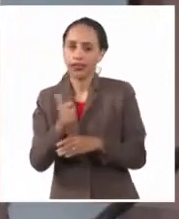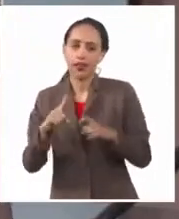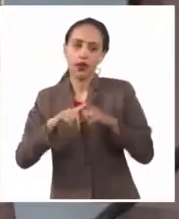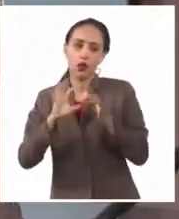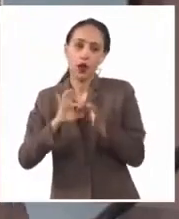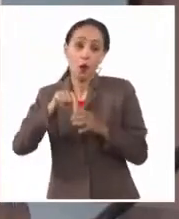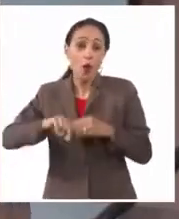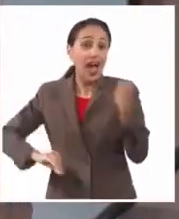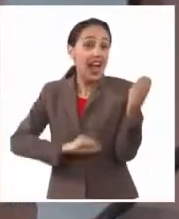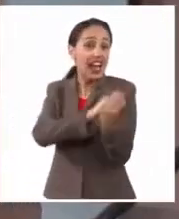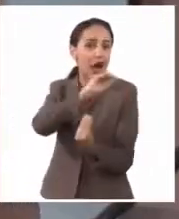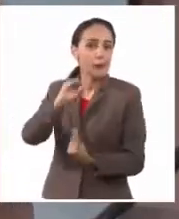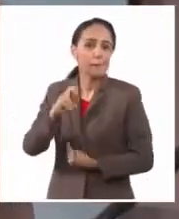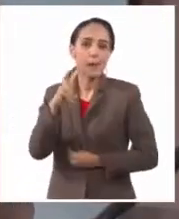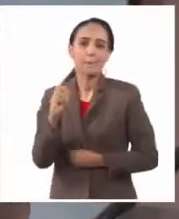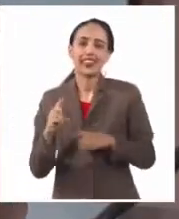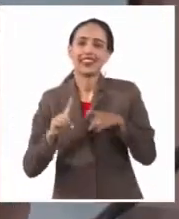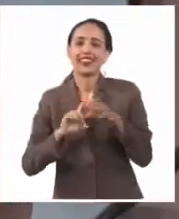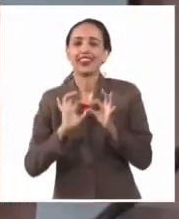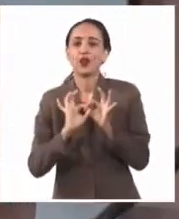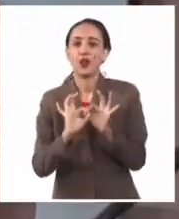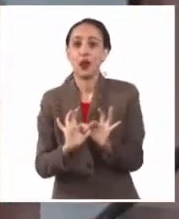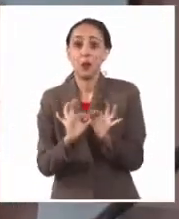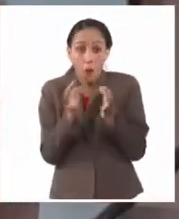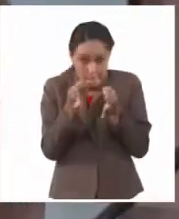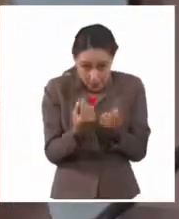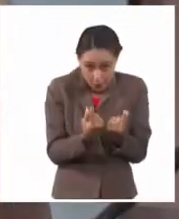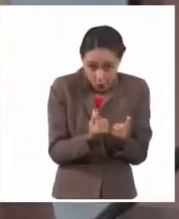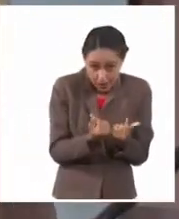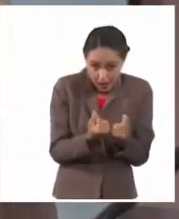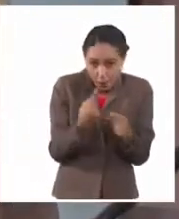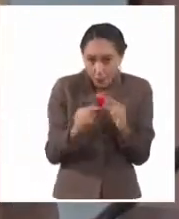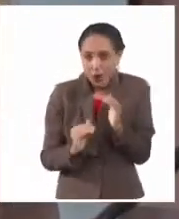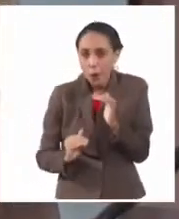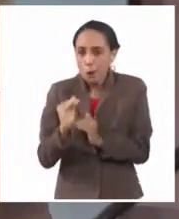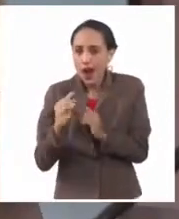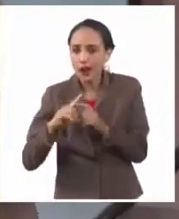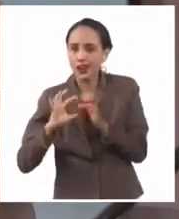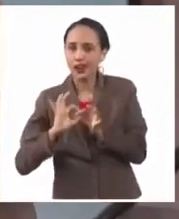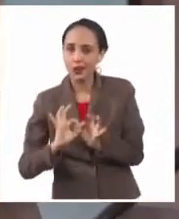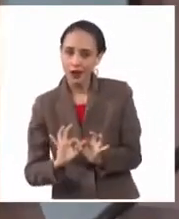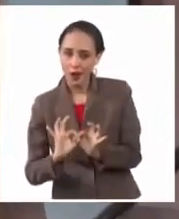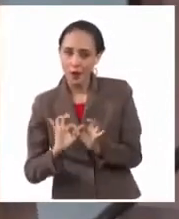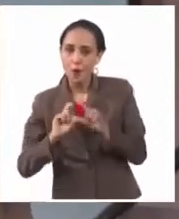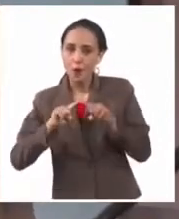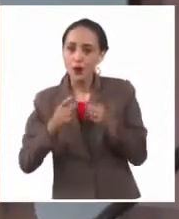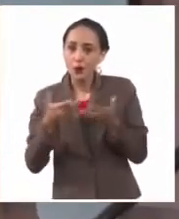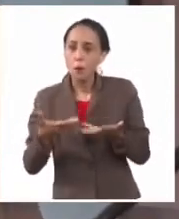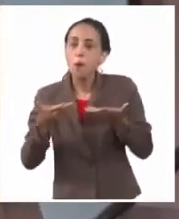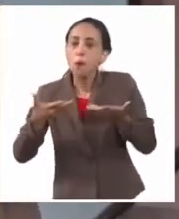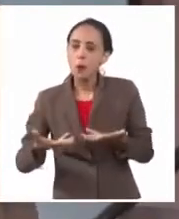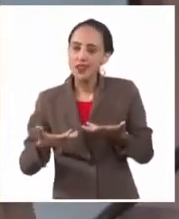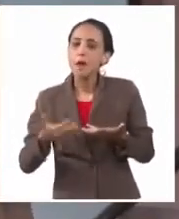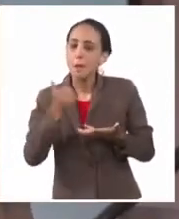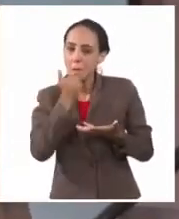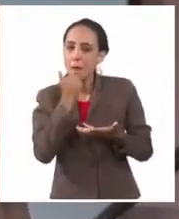Por tanto, estamos hablando que por el mismo importe puede duplicar el peso del